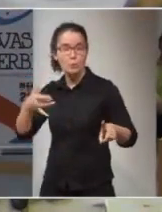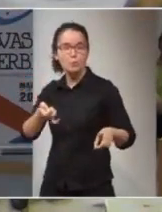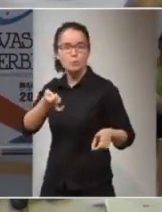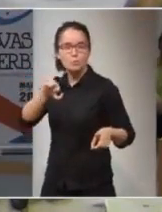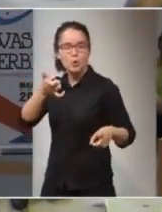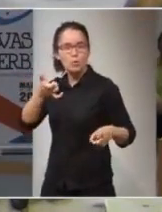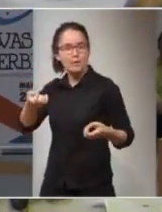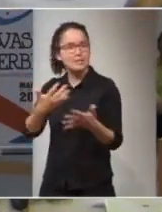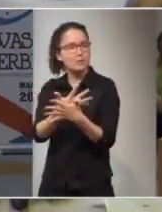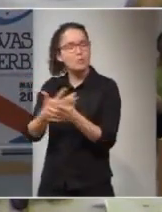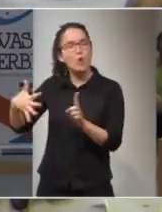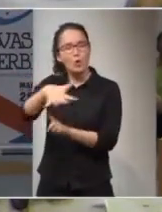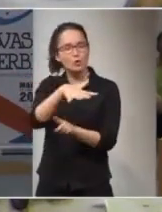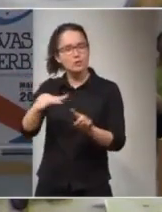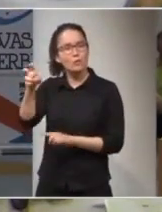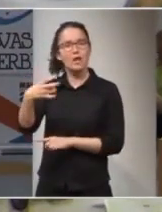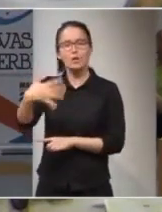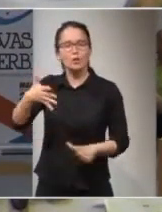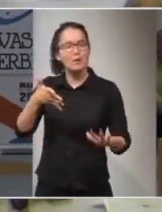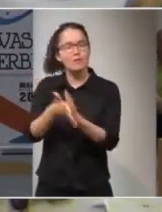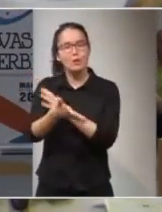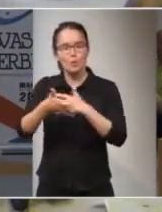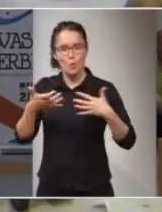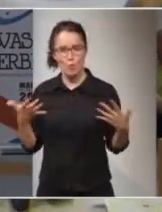de contexto? ¿De dónde viene y cómo lo defines?